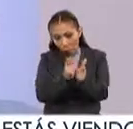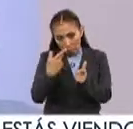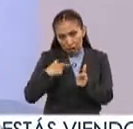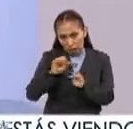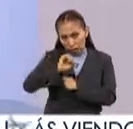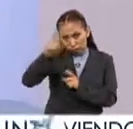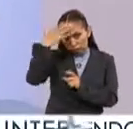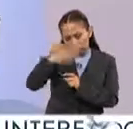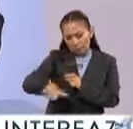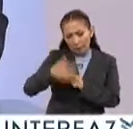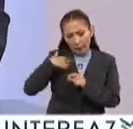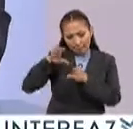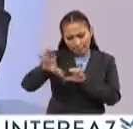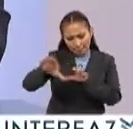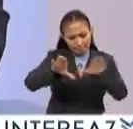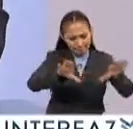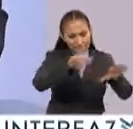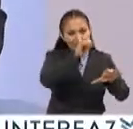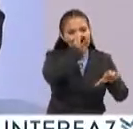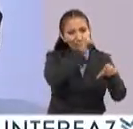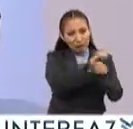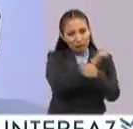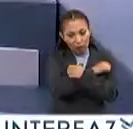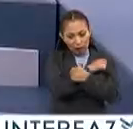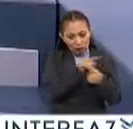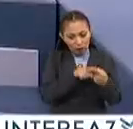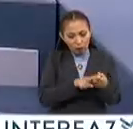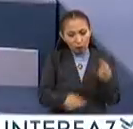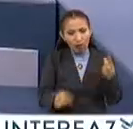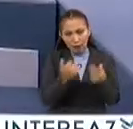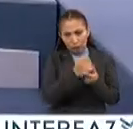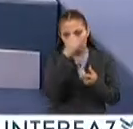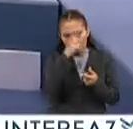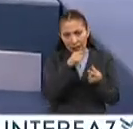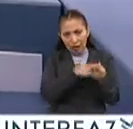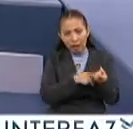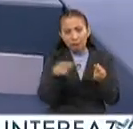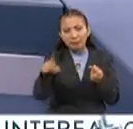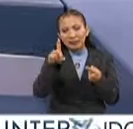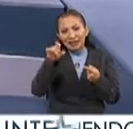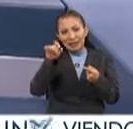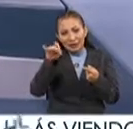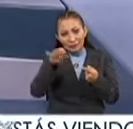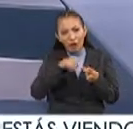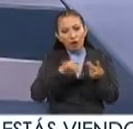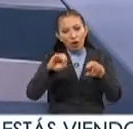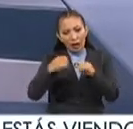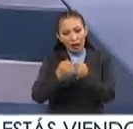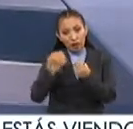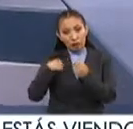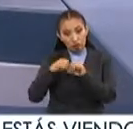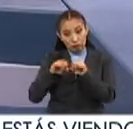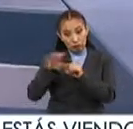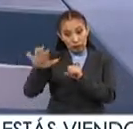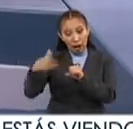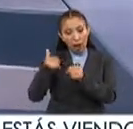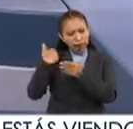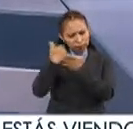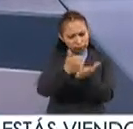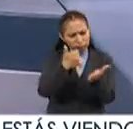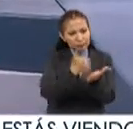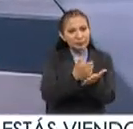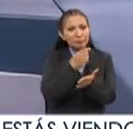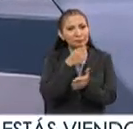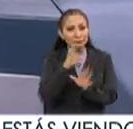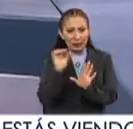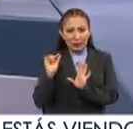expertos, integrado por gente de la Secretaría de Educación Pública de la Ciudad de México, por el DIF, por organizaciones sociales, que nos permitieron, lo